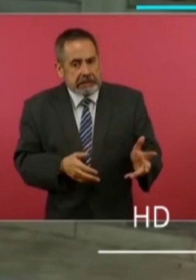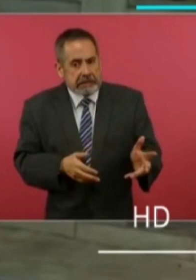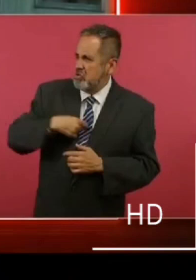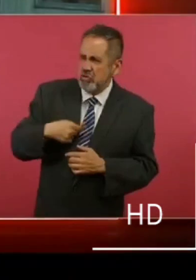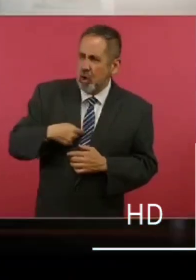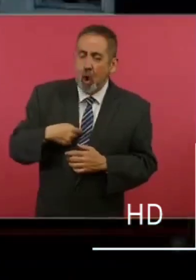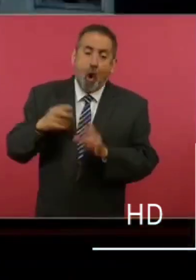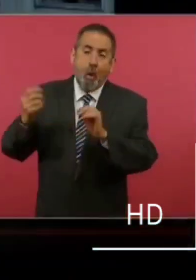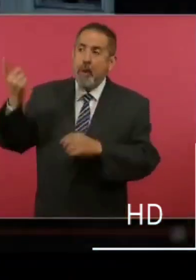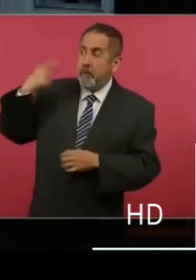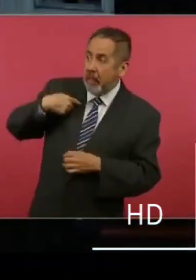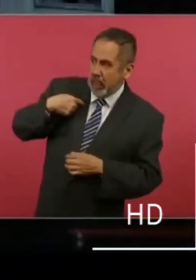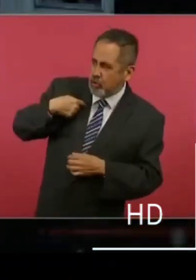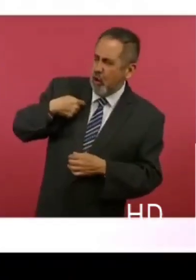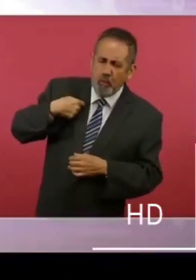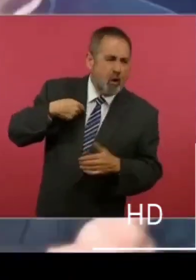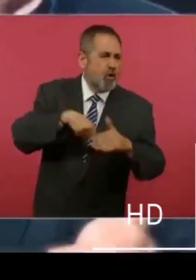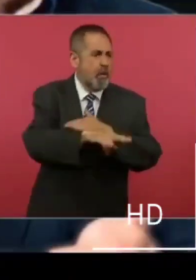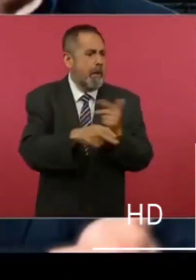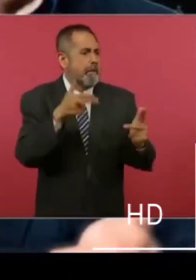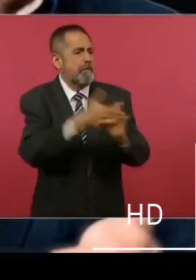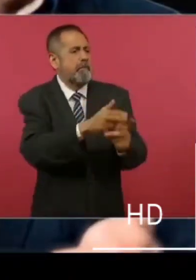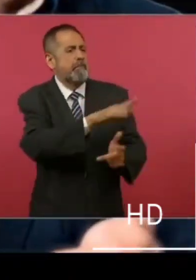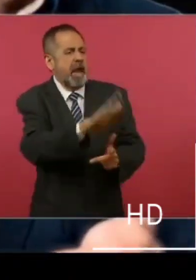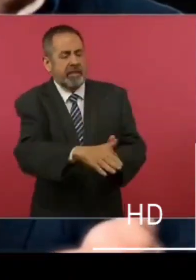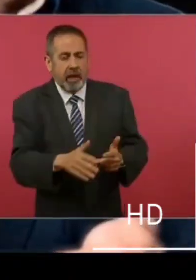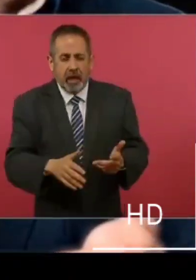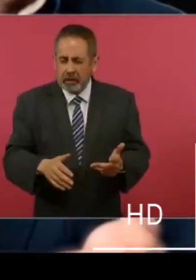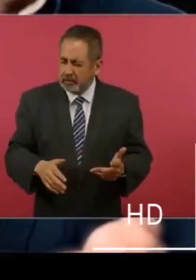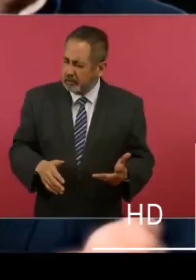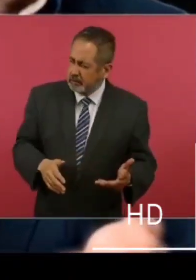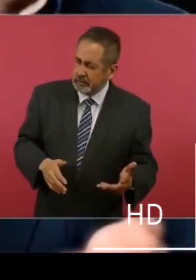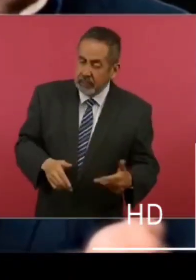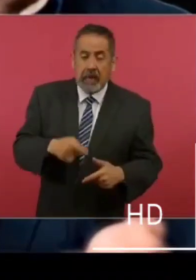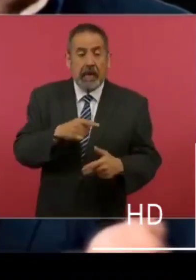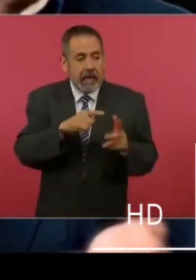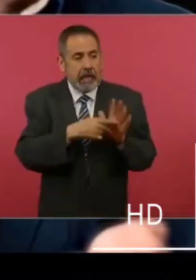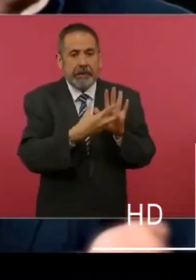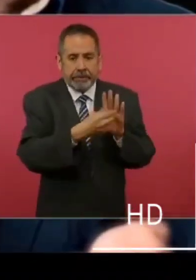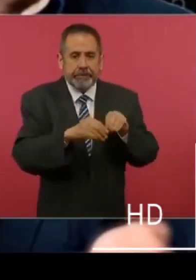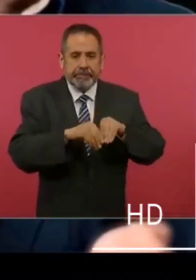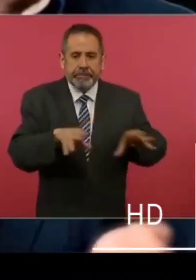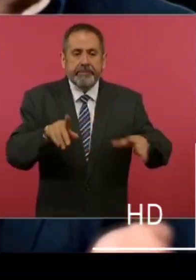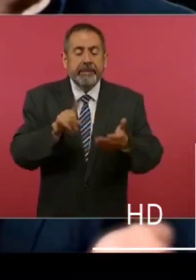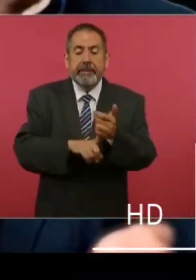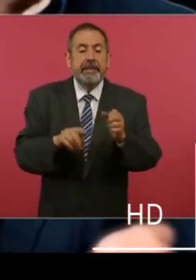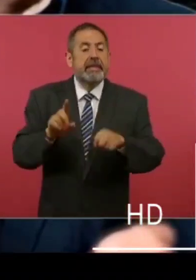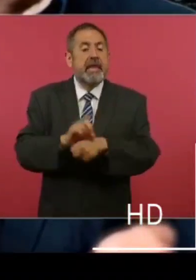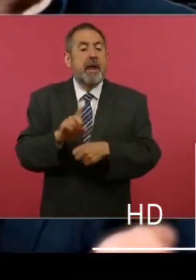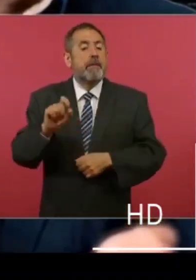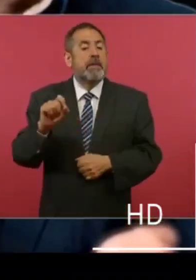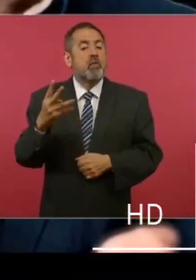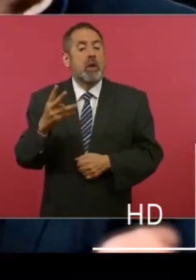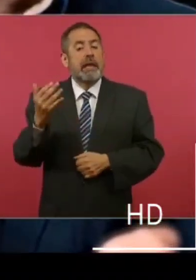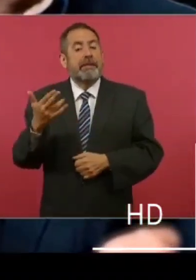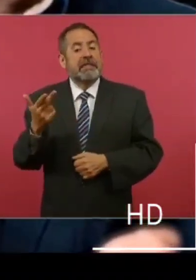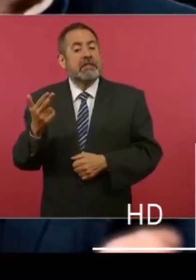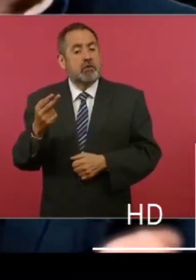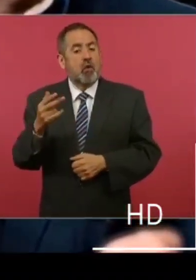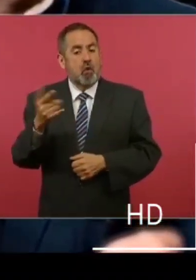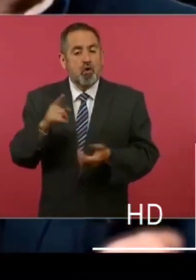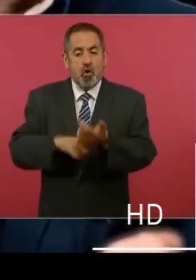algún mandado. Esta operación mediática continuó el 24 y 25 de julio.